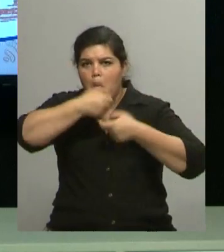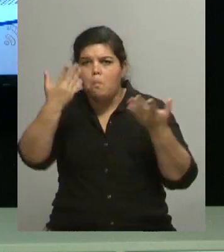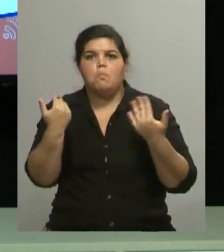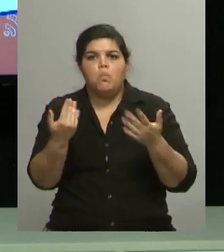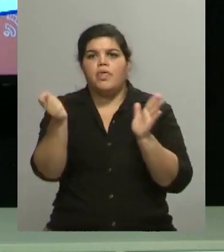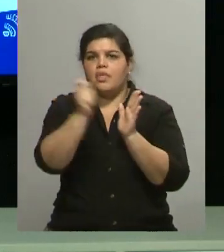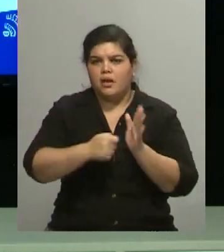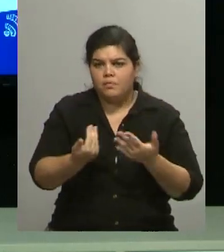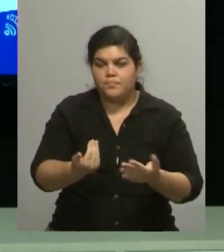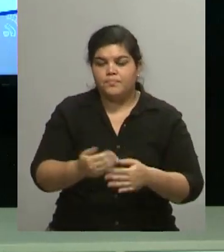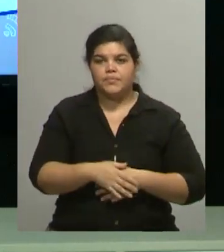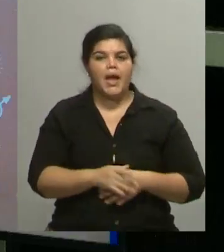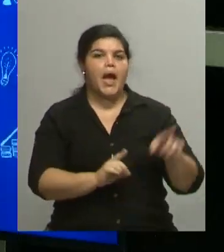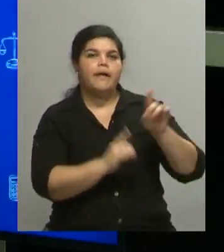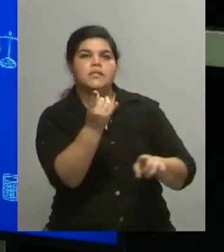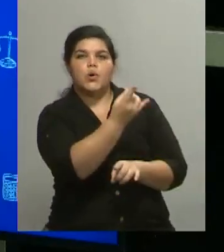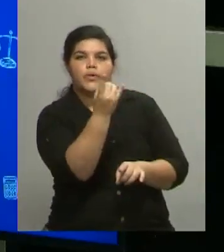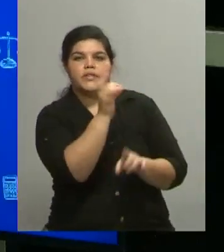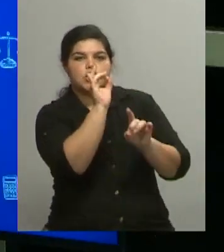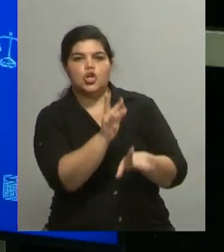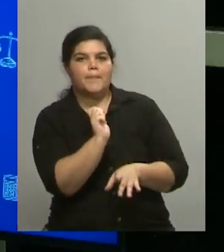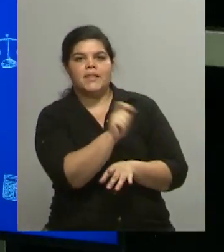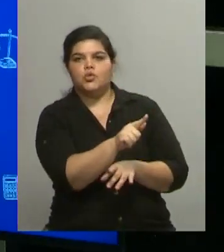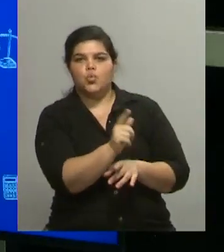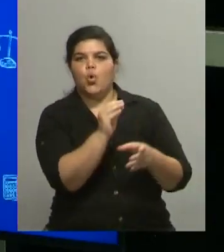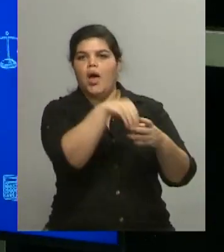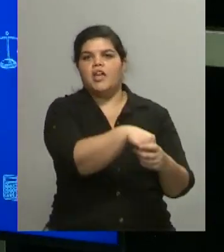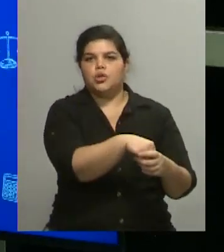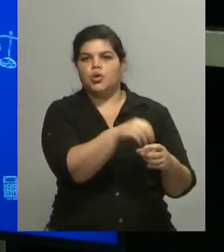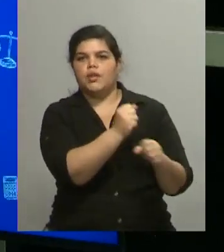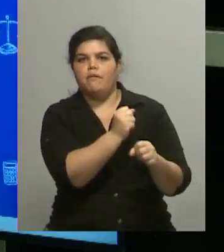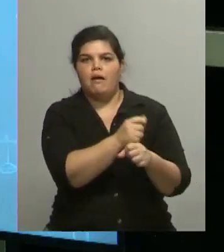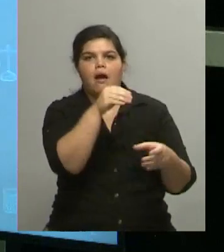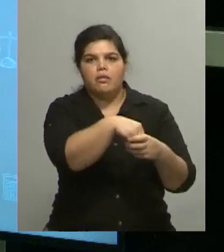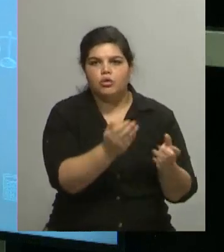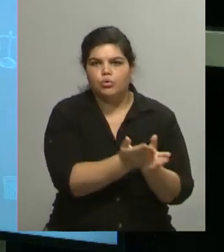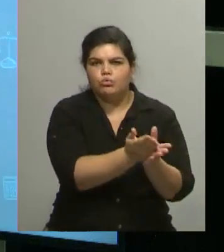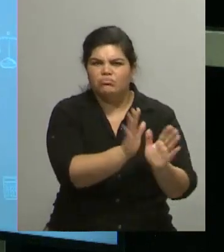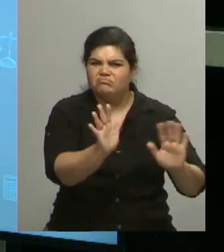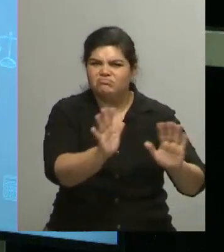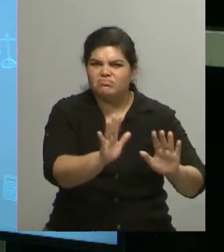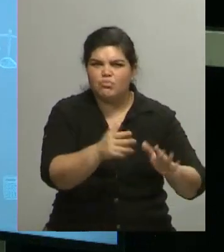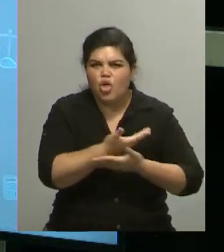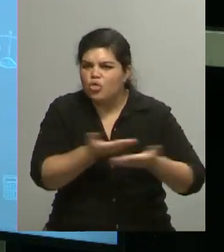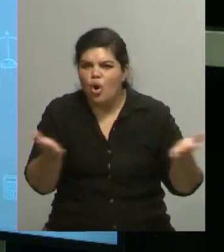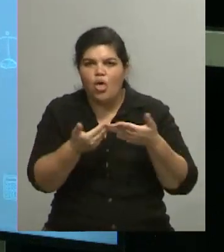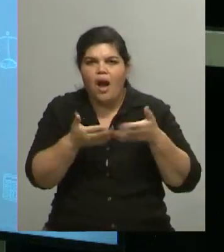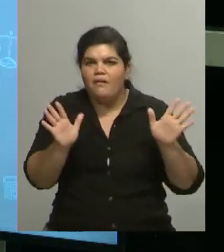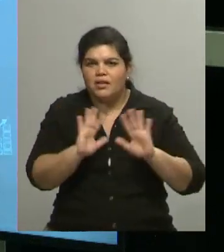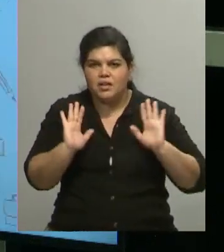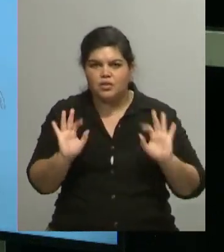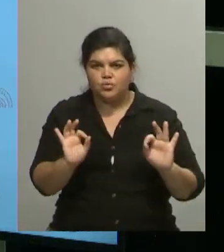todo lo que por ahí pasa en la universidad es pura y exclusivamente para... Y no, bueno, ya hemos tenido oportunidad de hacer otras notas, por ejemplo, de